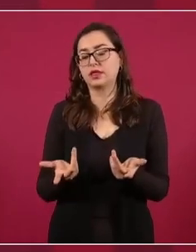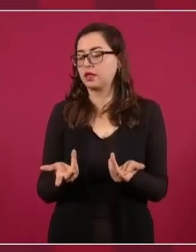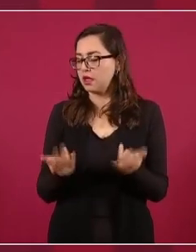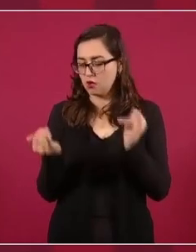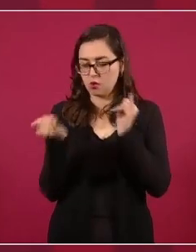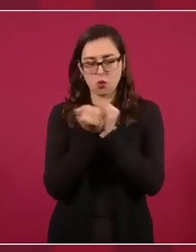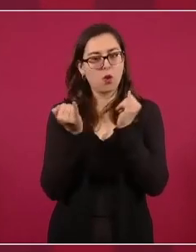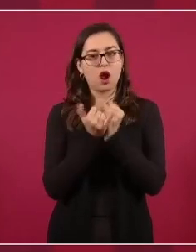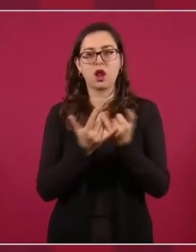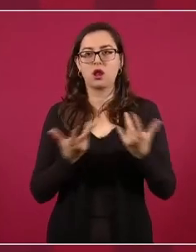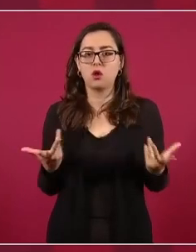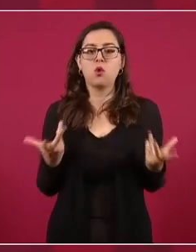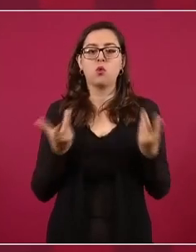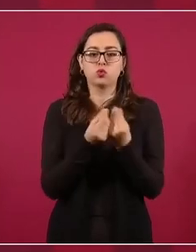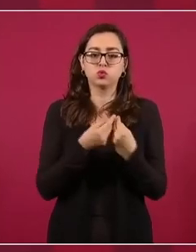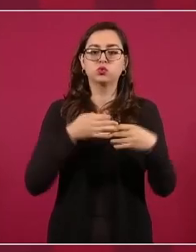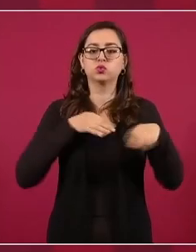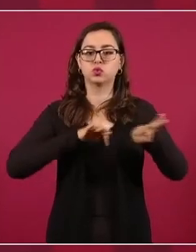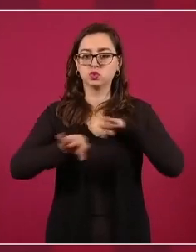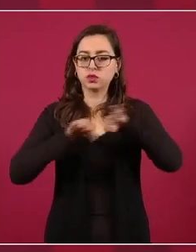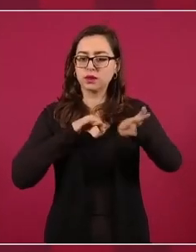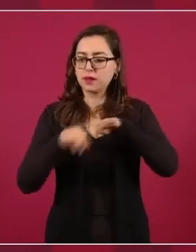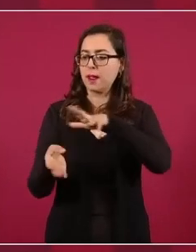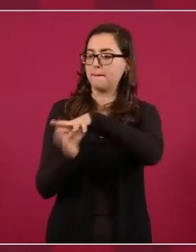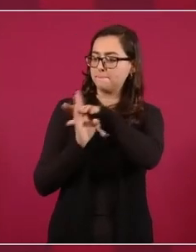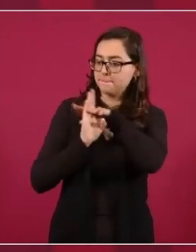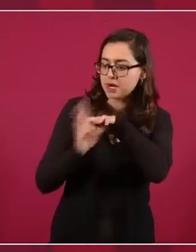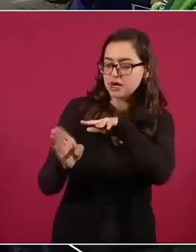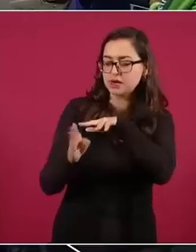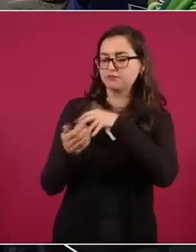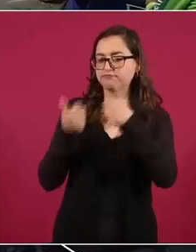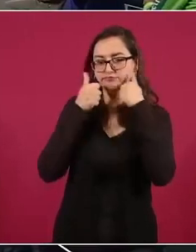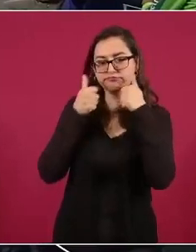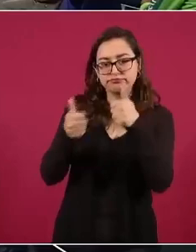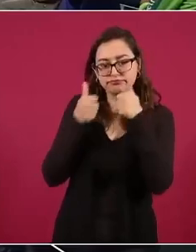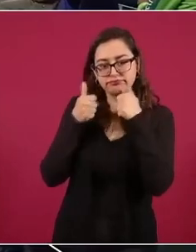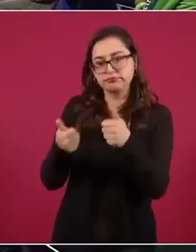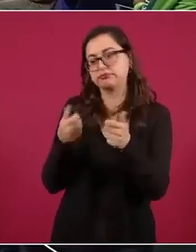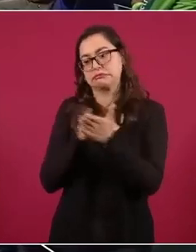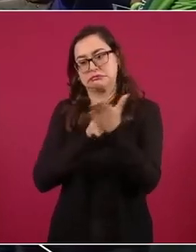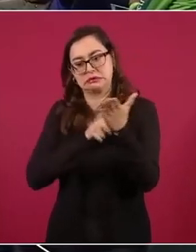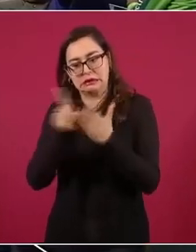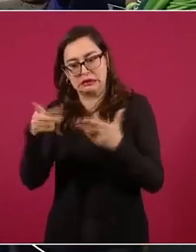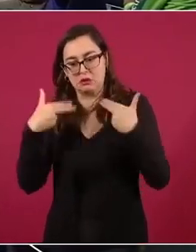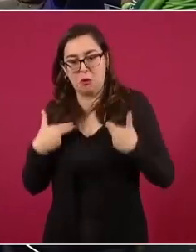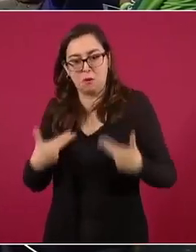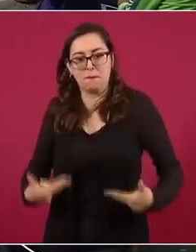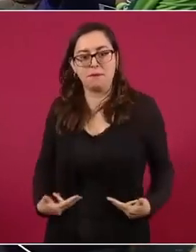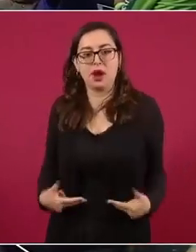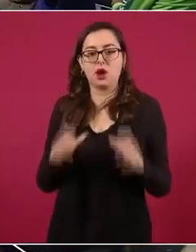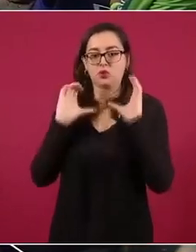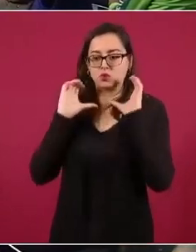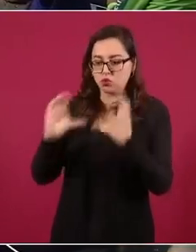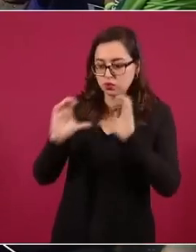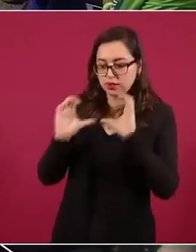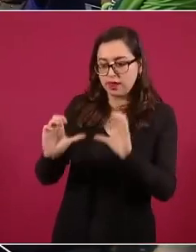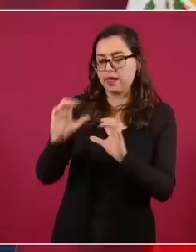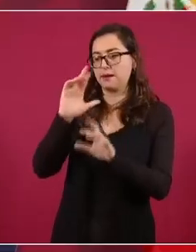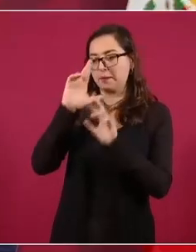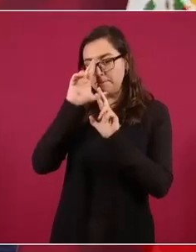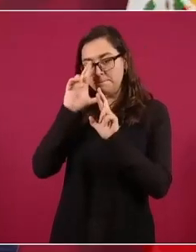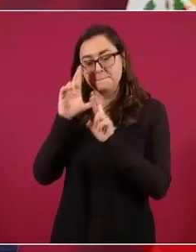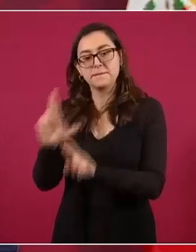juntos, el cuidar los derechos humanos de los migrantes,